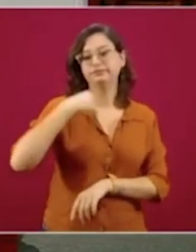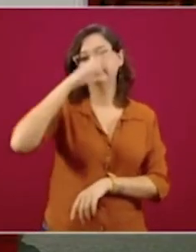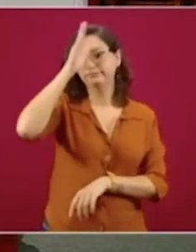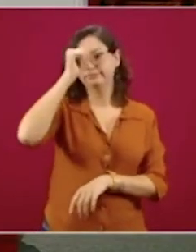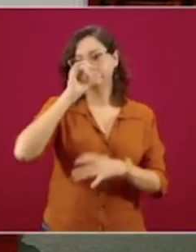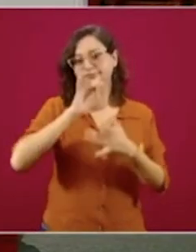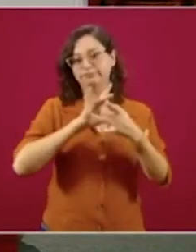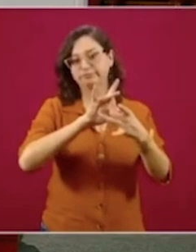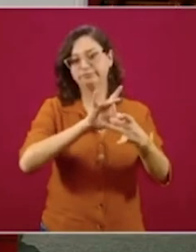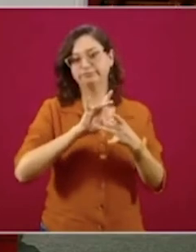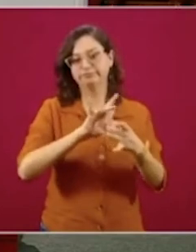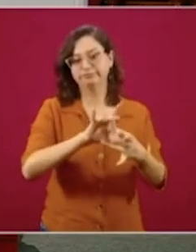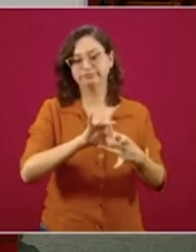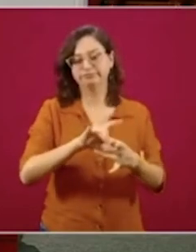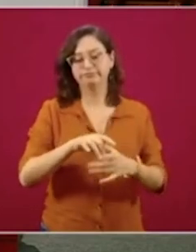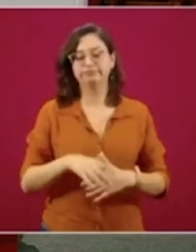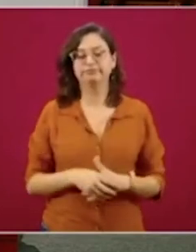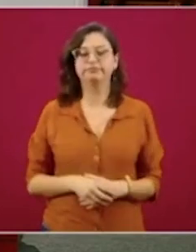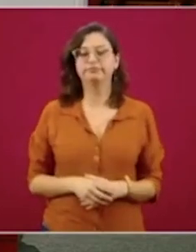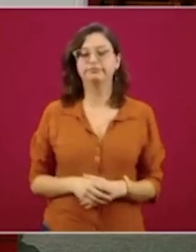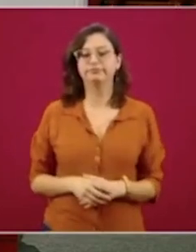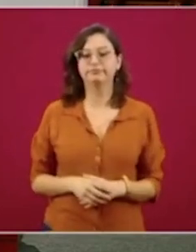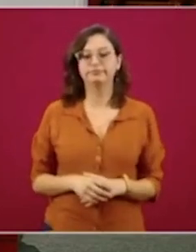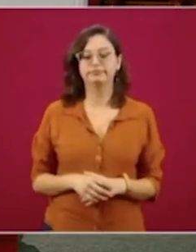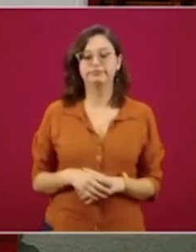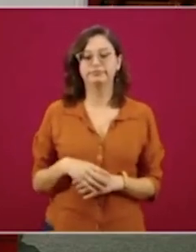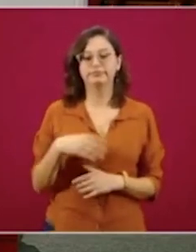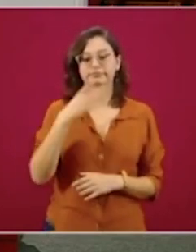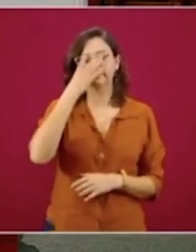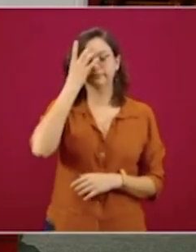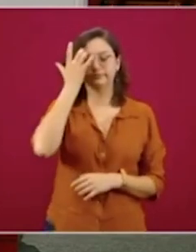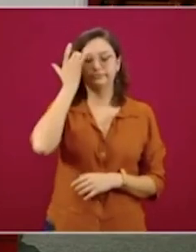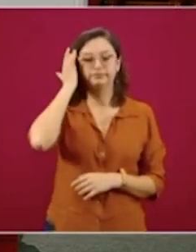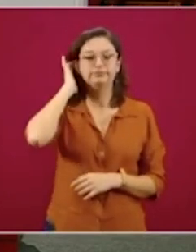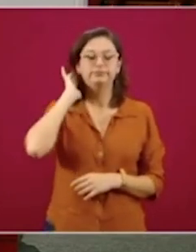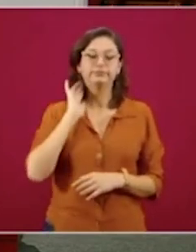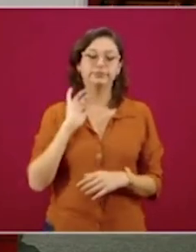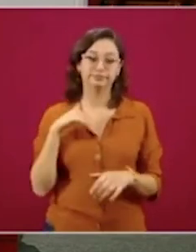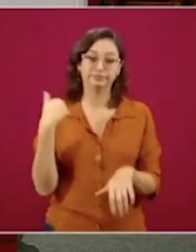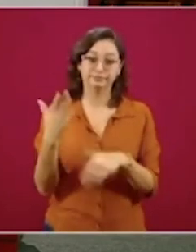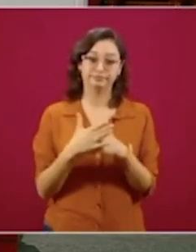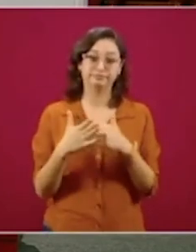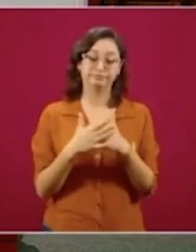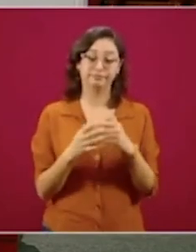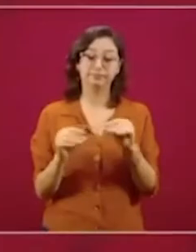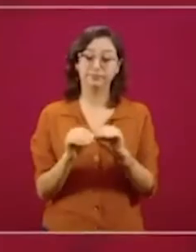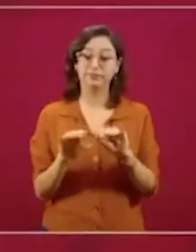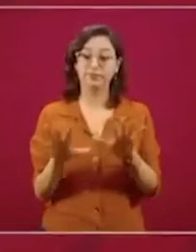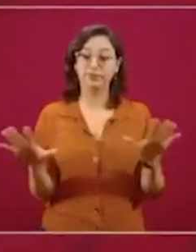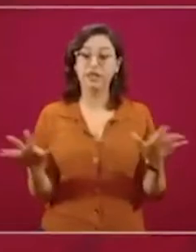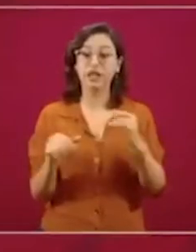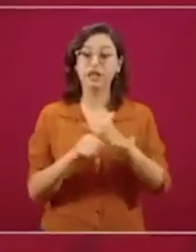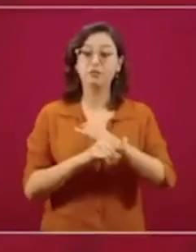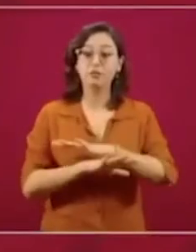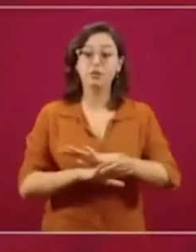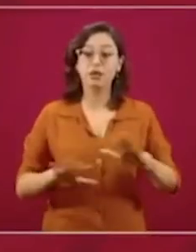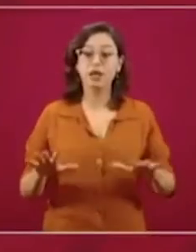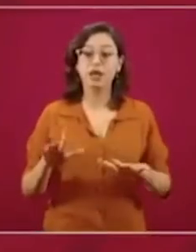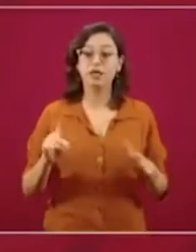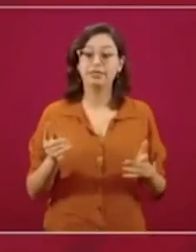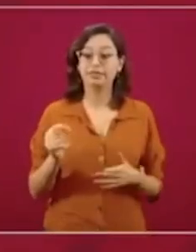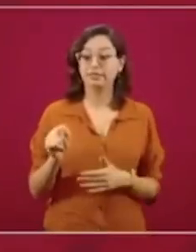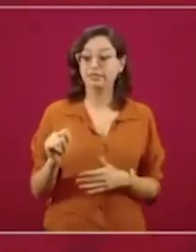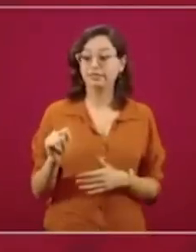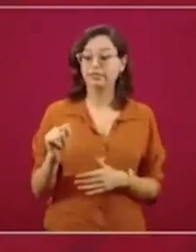México, Estados Unidos y Canadá. Entonces, pronto les vamos a dar a conocer la plataforma TEMEC,